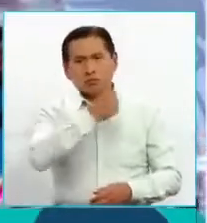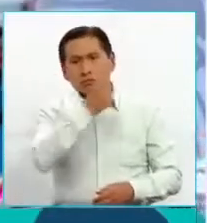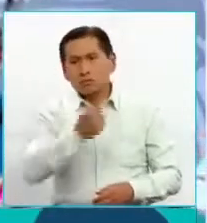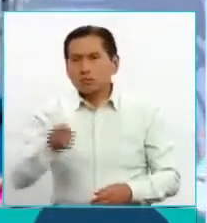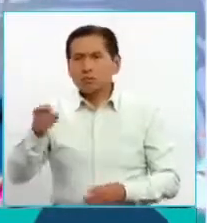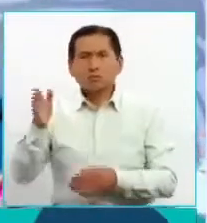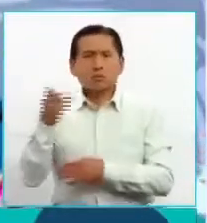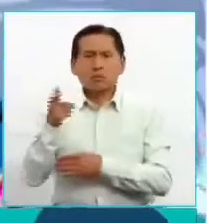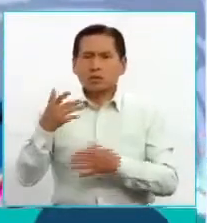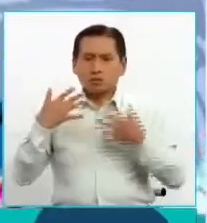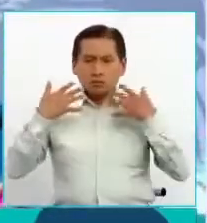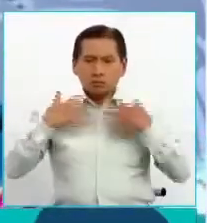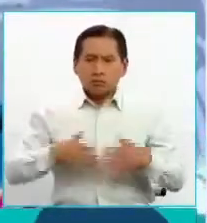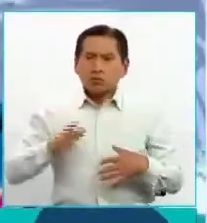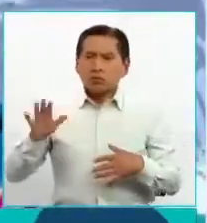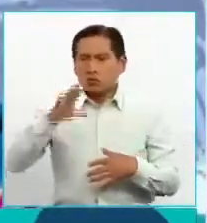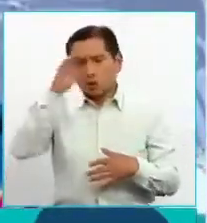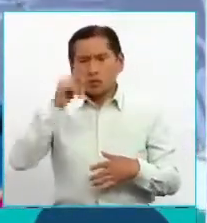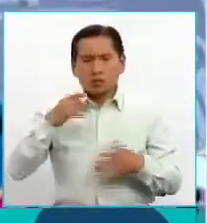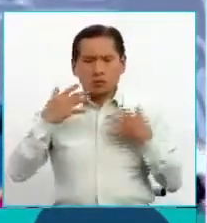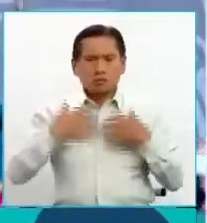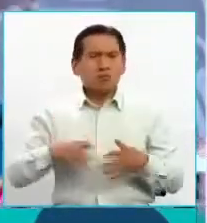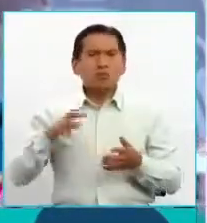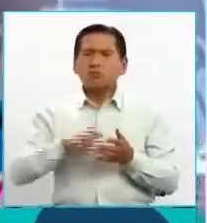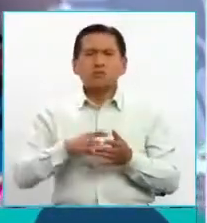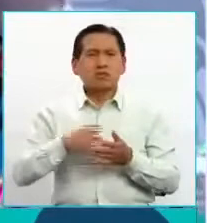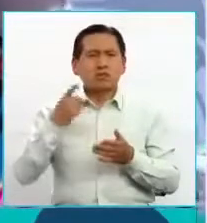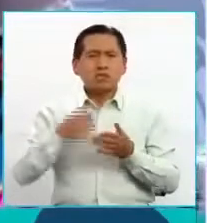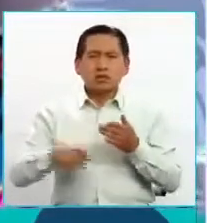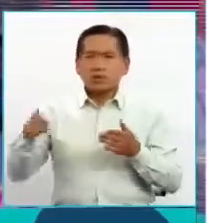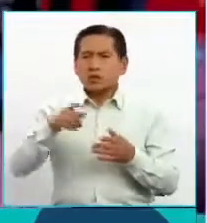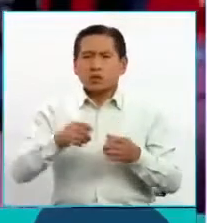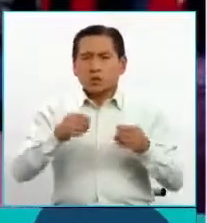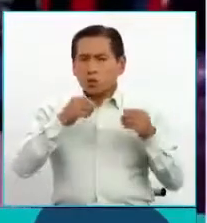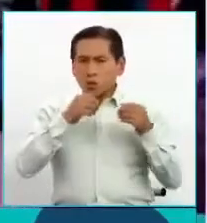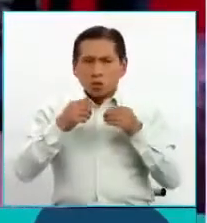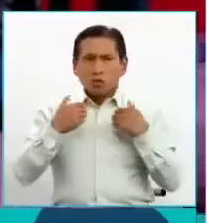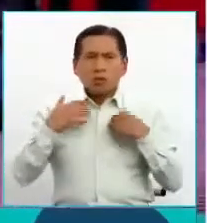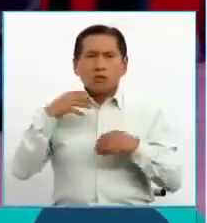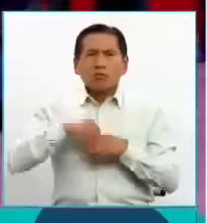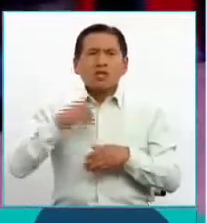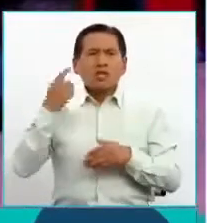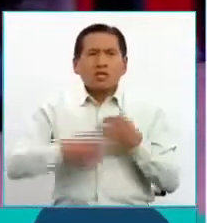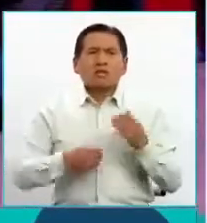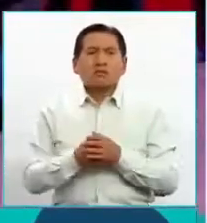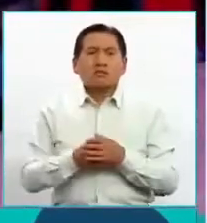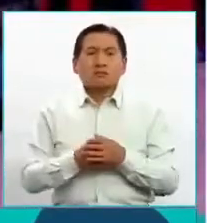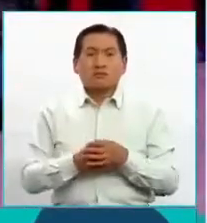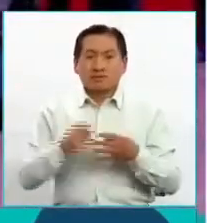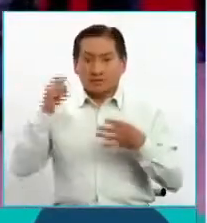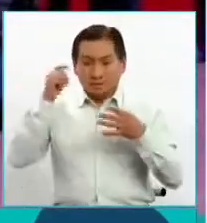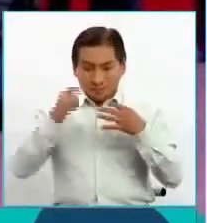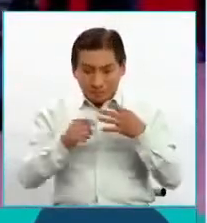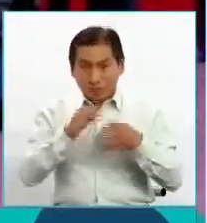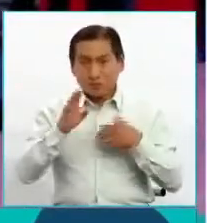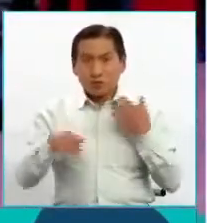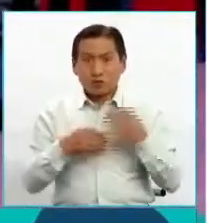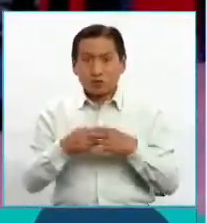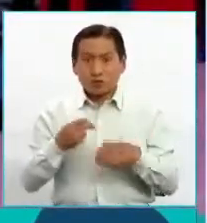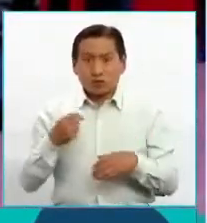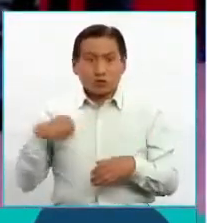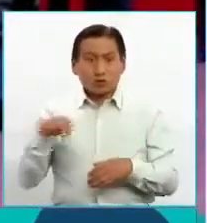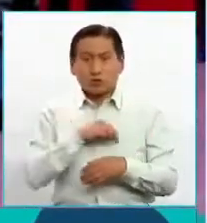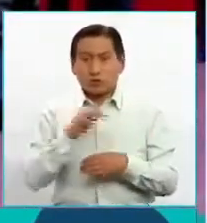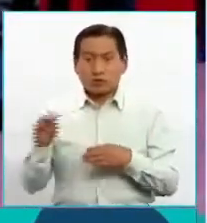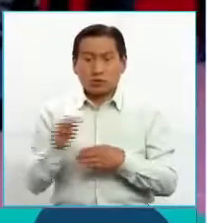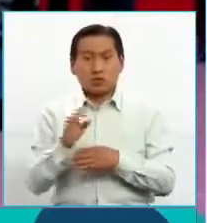El traje que llevan los hombres, los instrumentos que llevan los hombres. Entonces, todo eso nosotros como Ministerio de